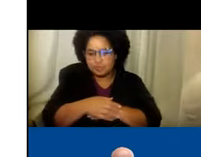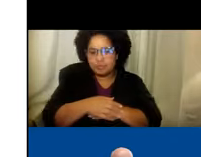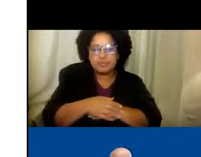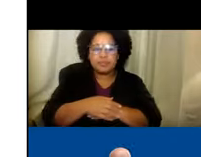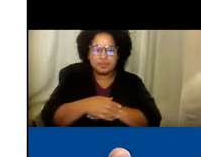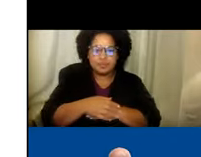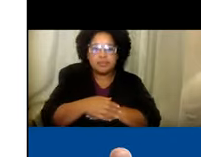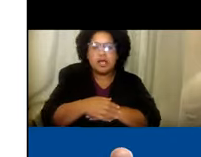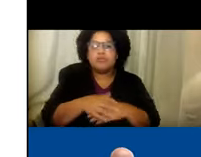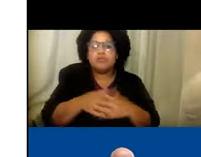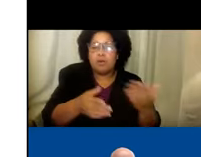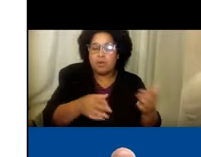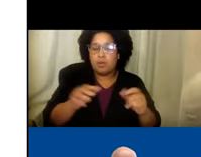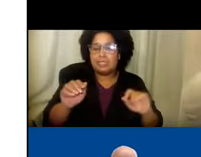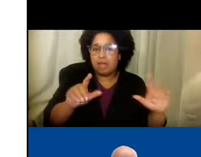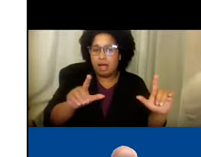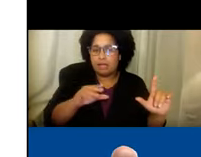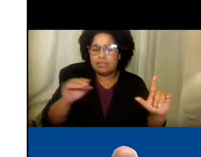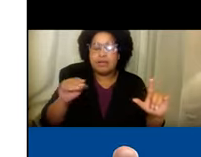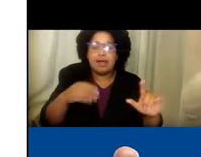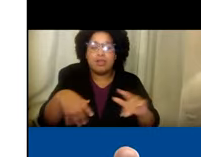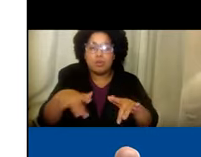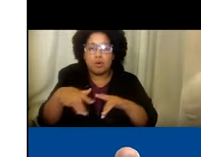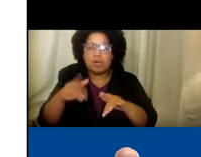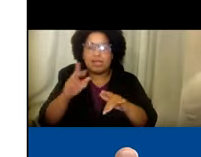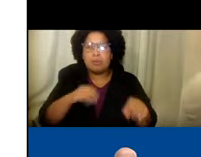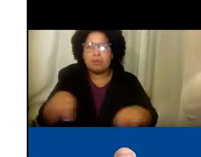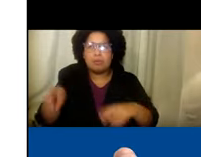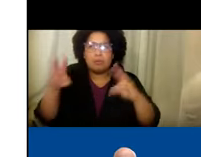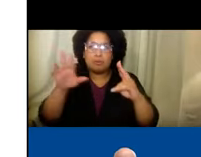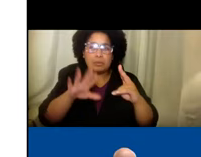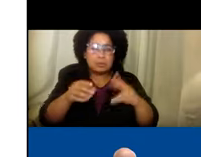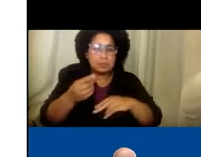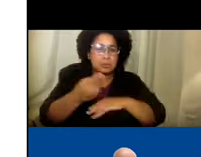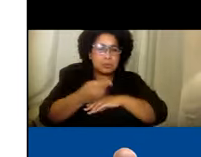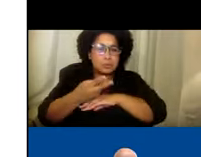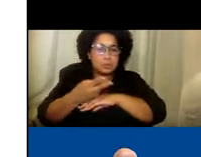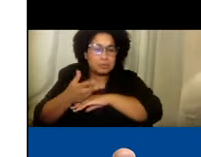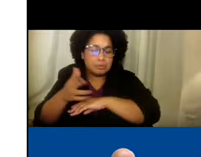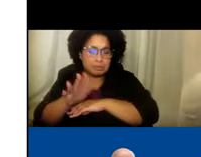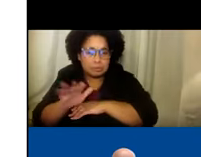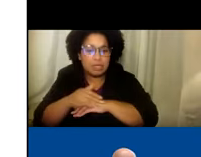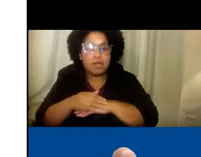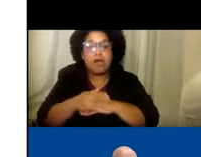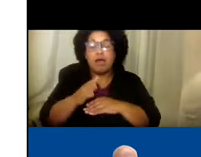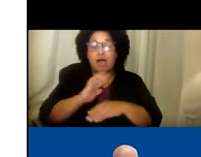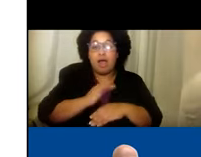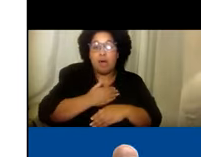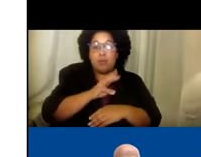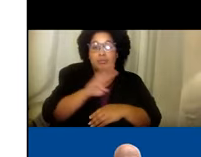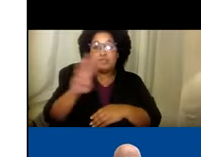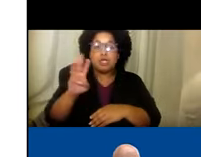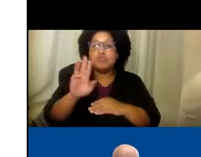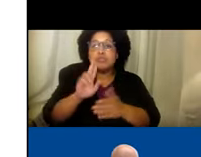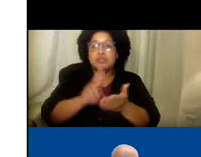hoy. Una grabación. Del seminario web. también. Las diapositivas. Están disponibles. Para ustedes. En un par de días.